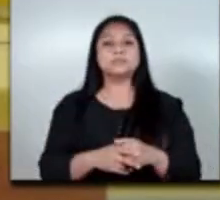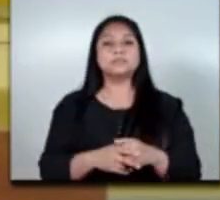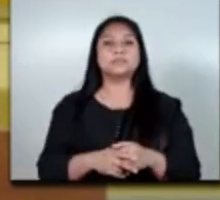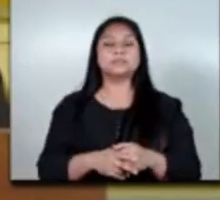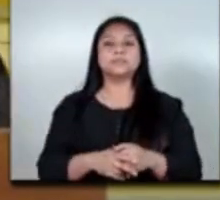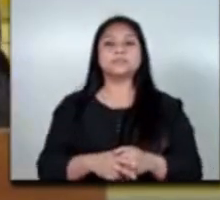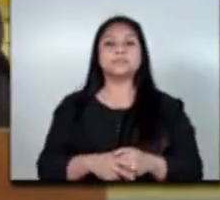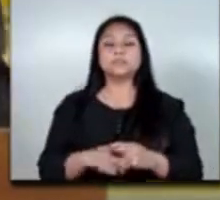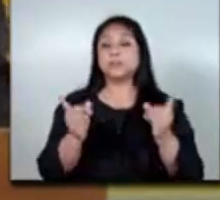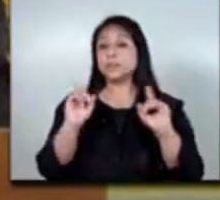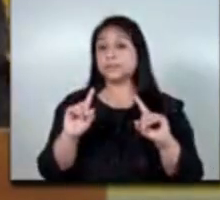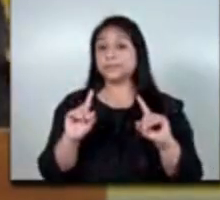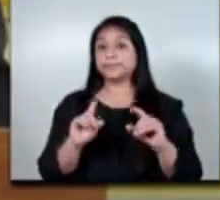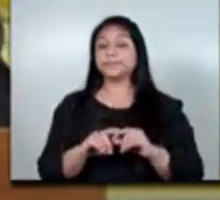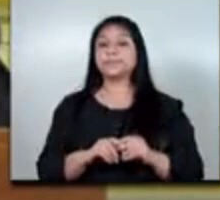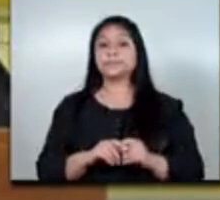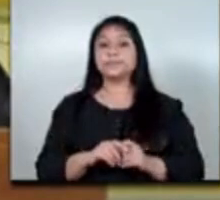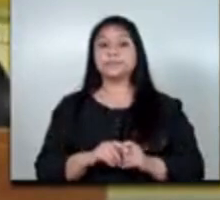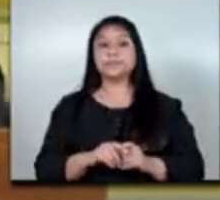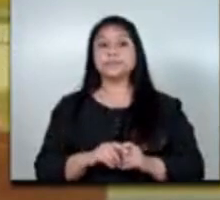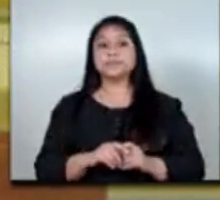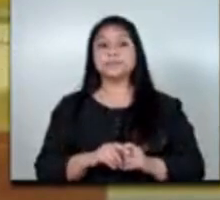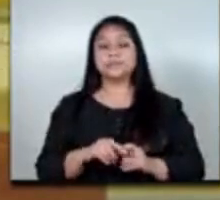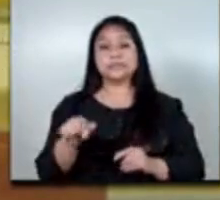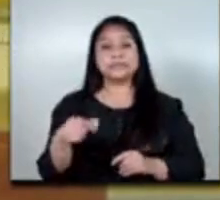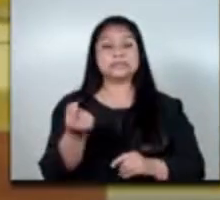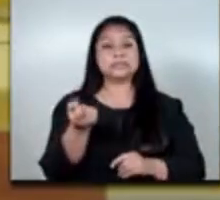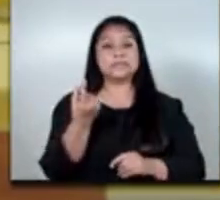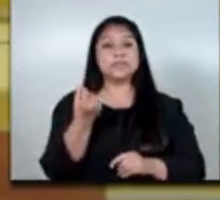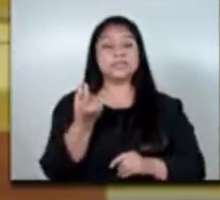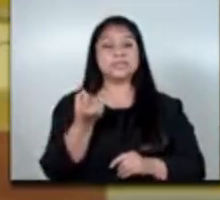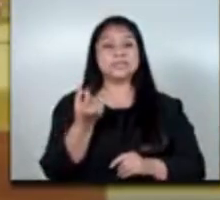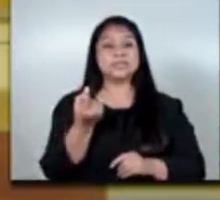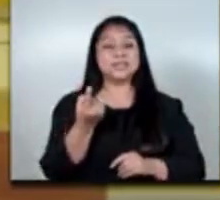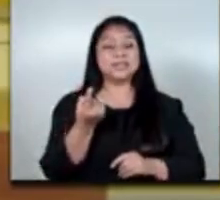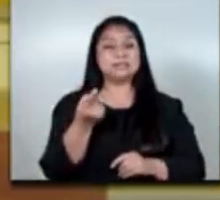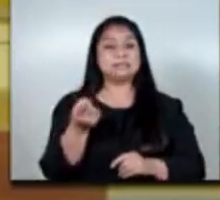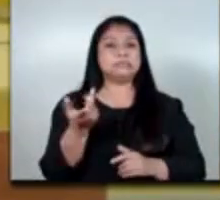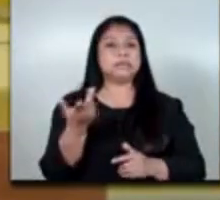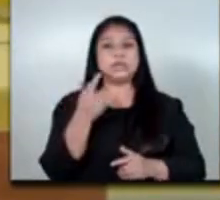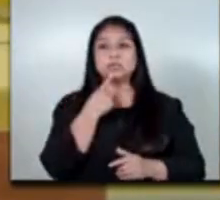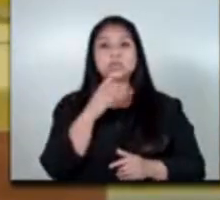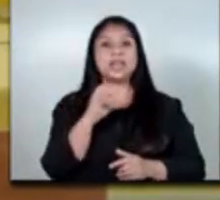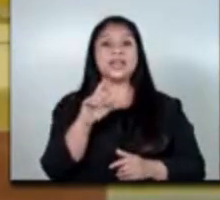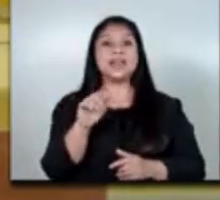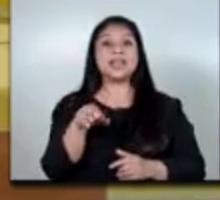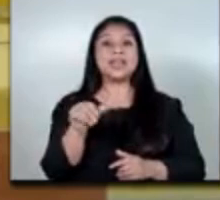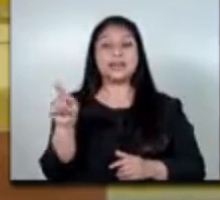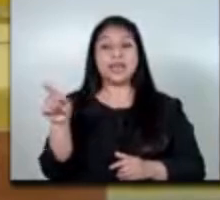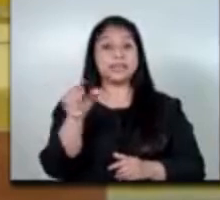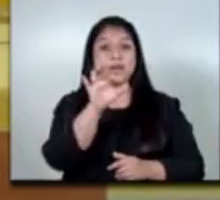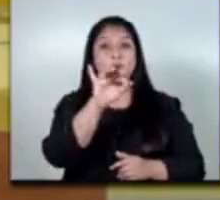sin embargo nos hacía falta algo que doña elena mencionó